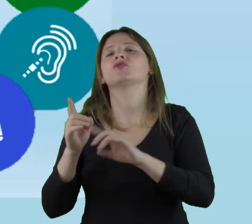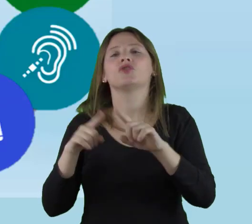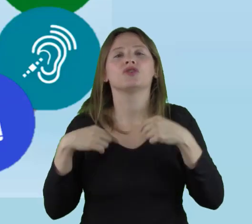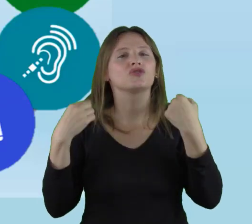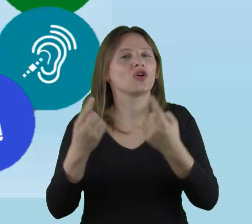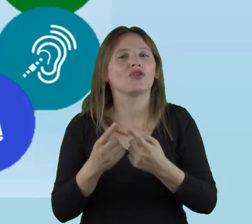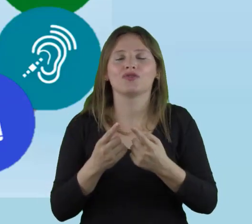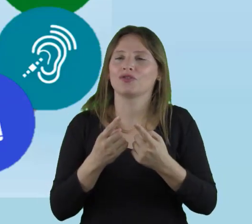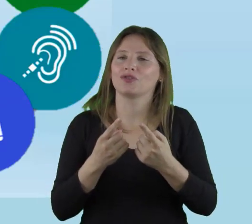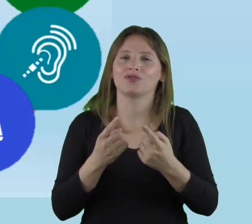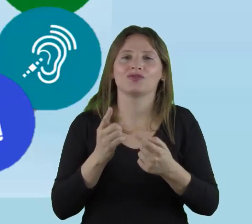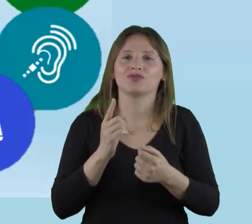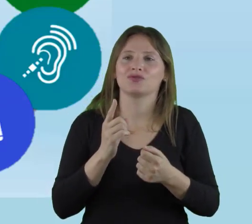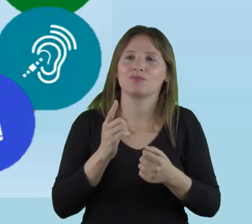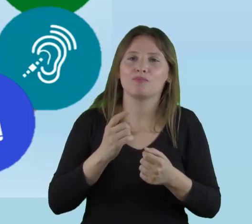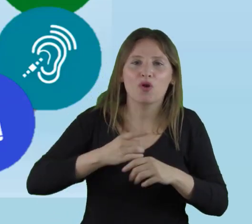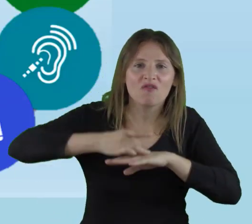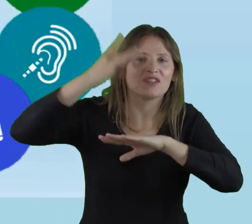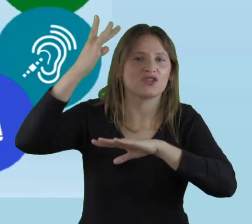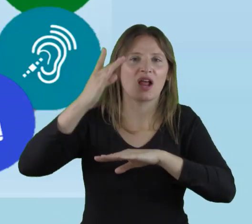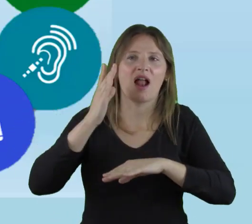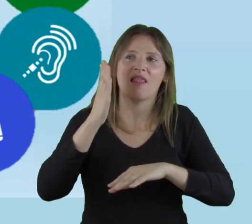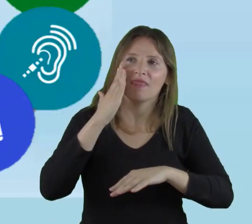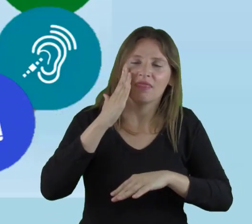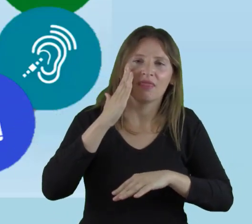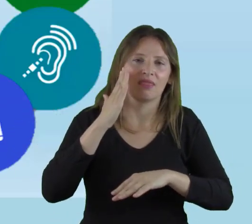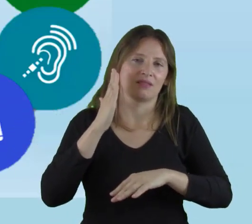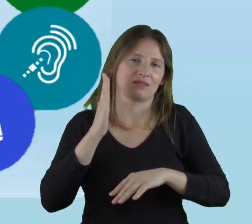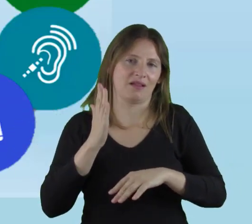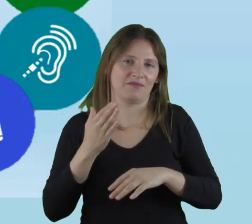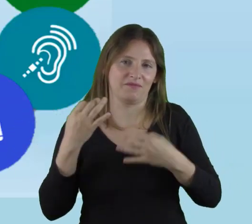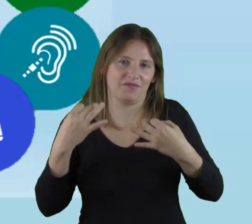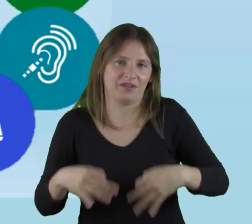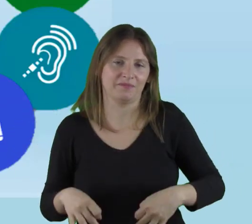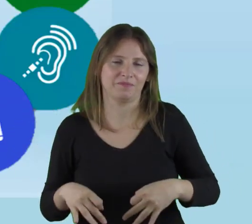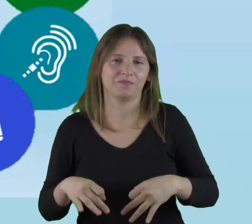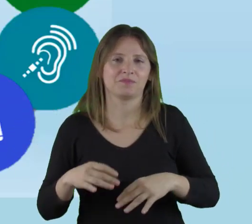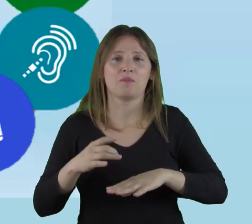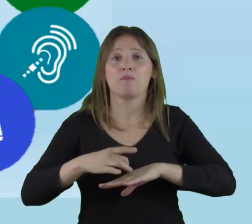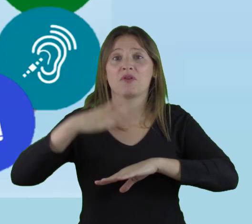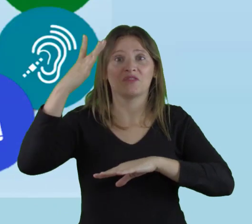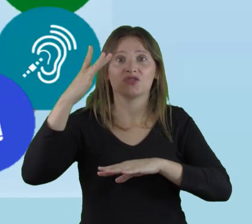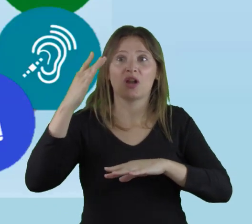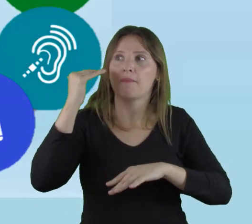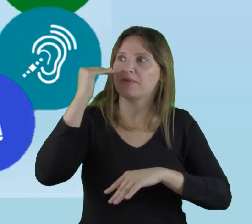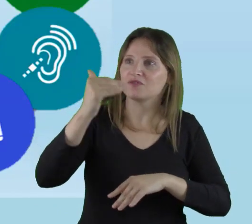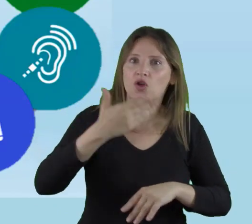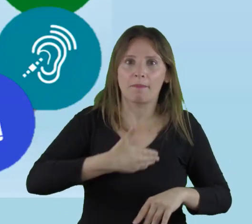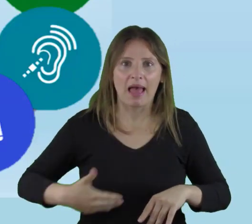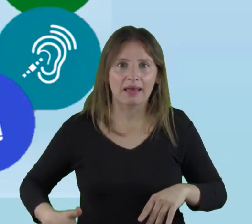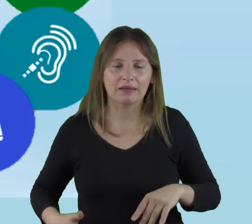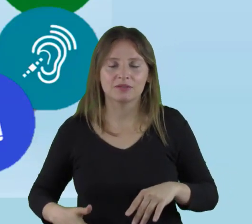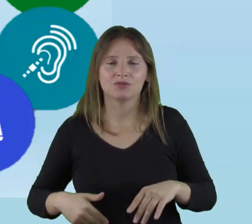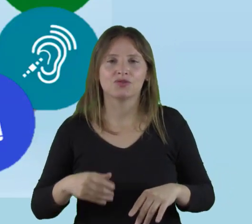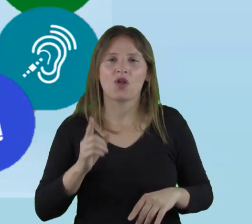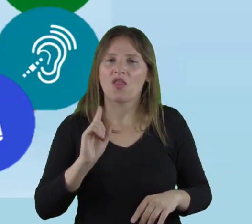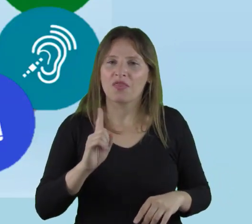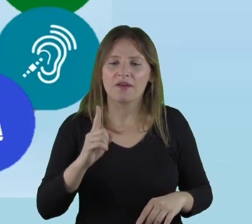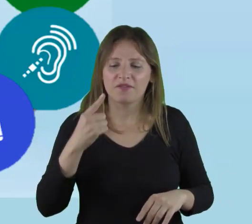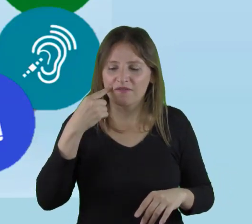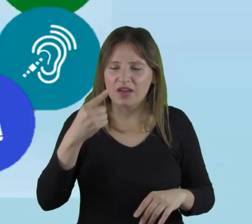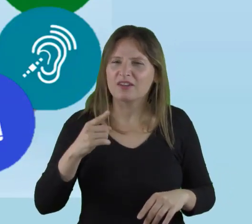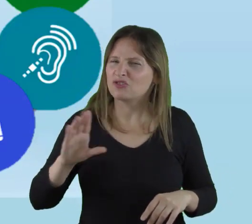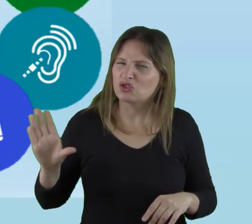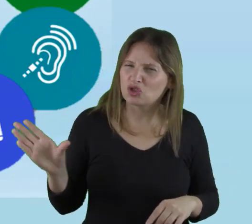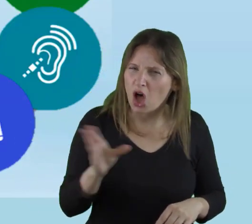debemos manejar todos los profesionales. Si hoy nos centramos en los profesionales de la educación, tendríamos